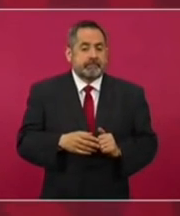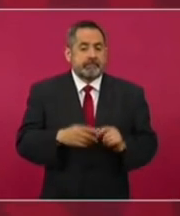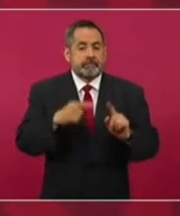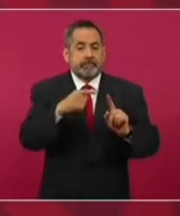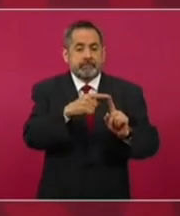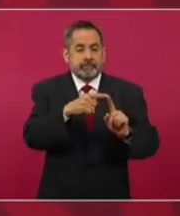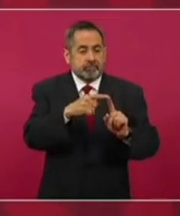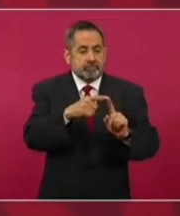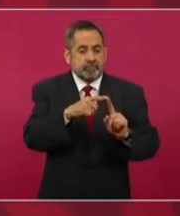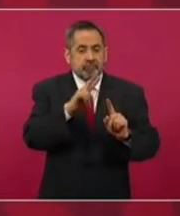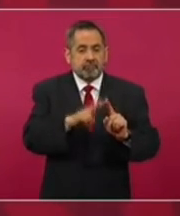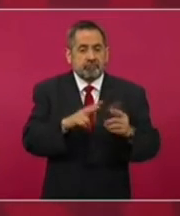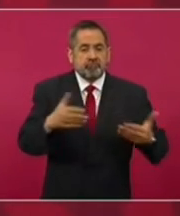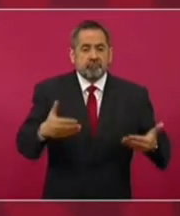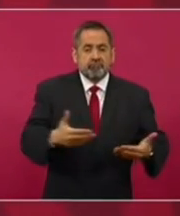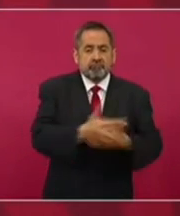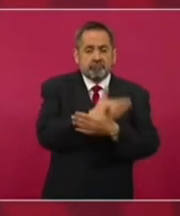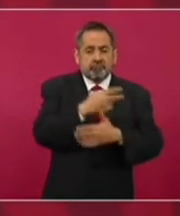es de origen mexicano.